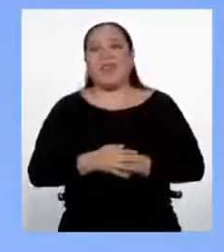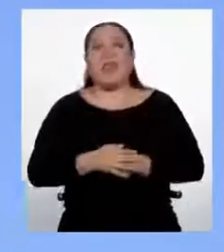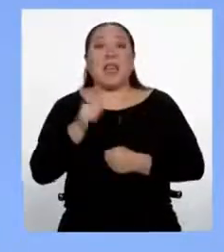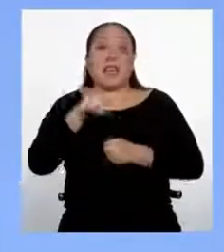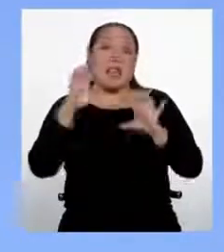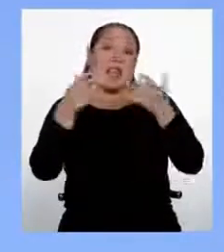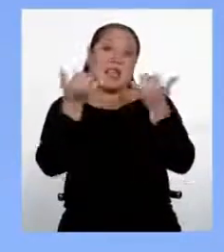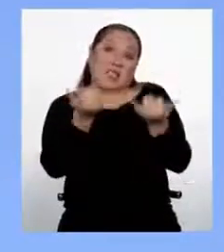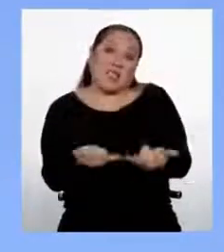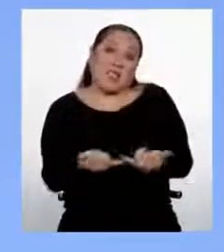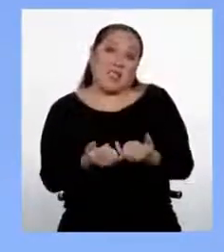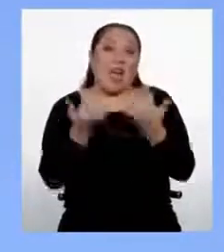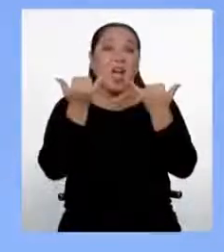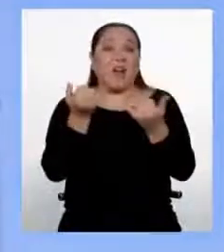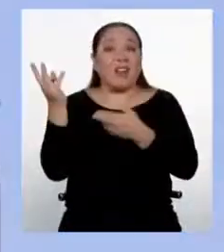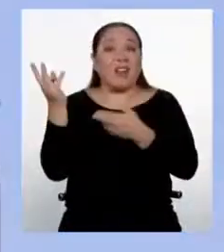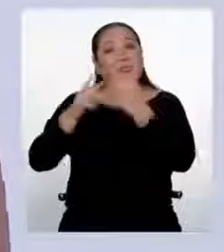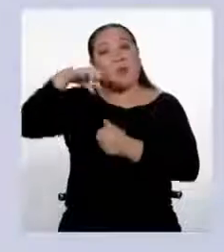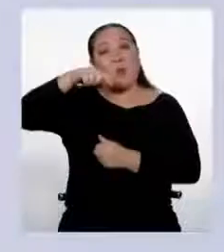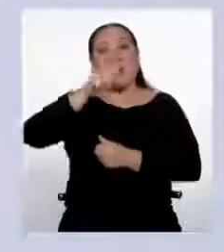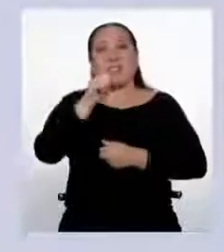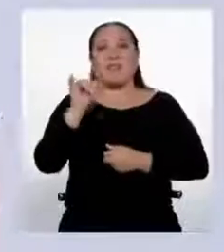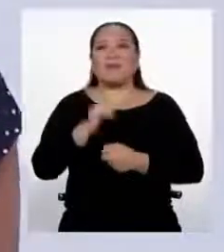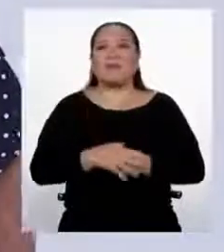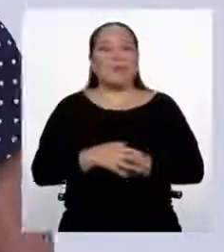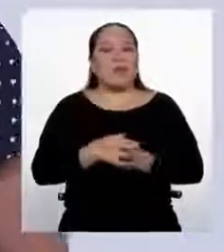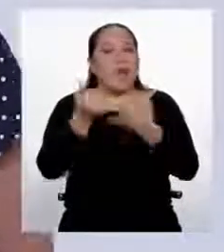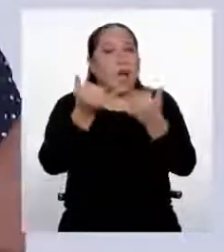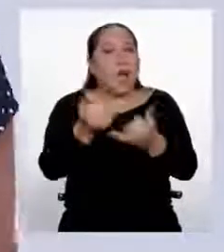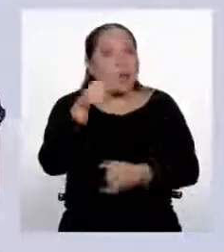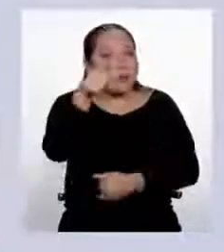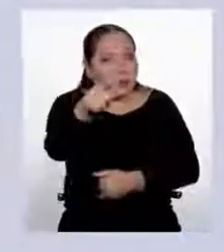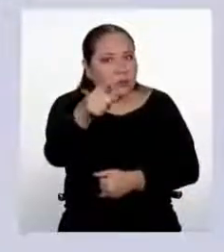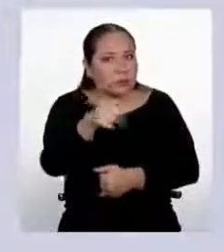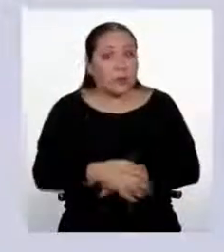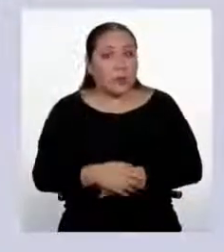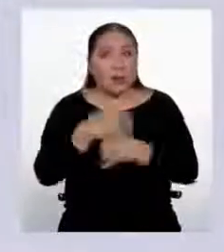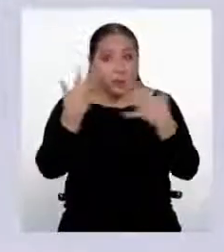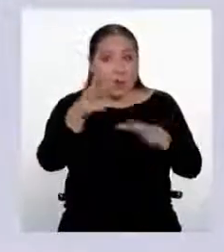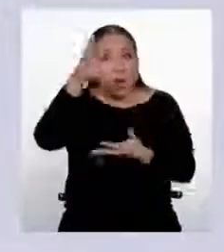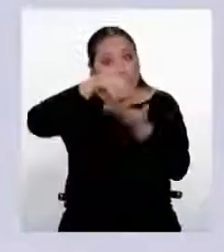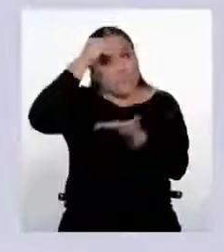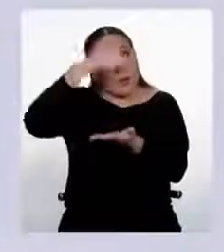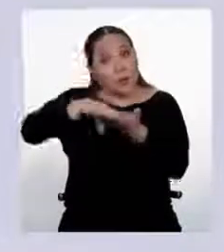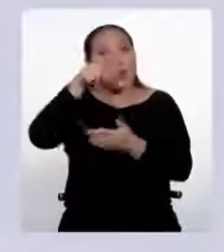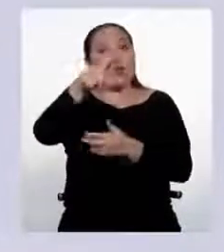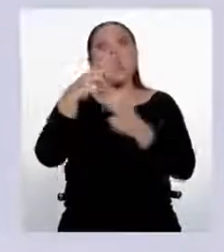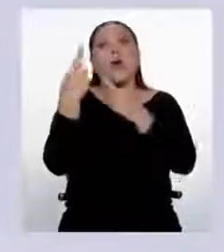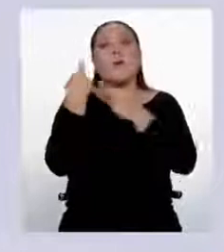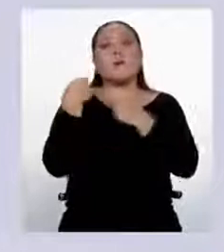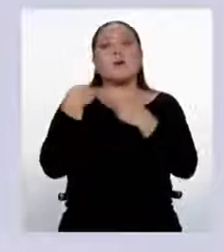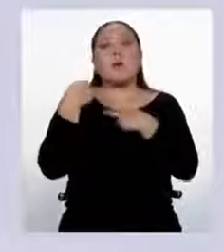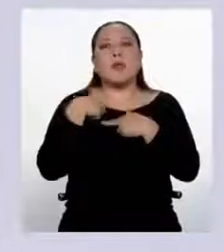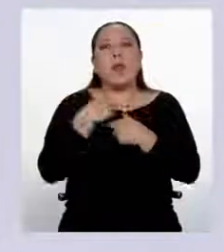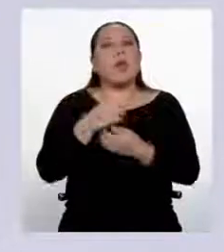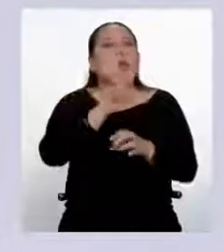Ahora, volvemos con Pati. Ahora te toca a ti. A partir de lo aprendido, tú tienes una gran responsabilidad de